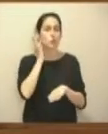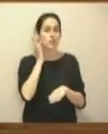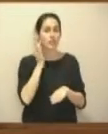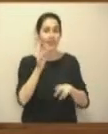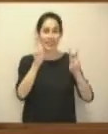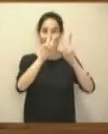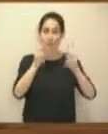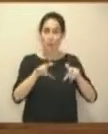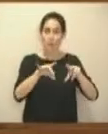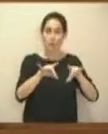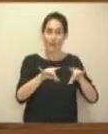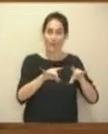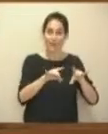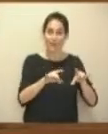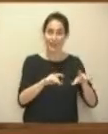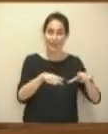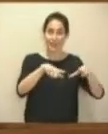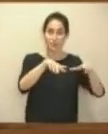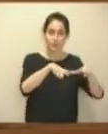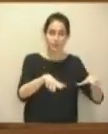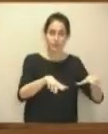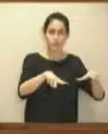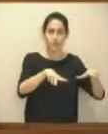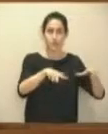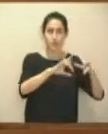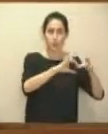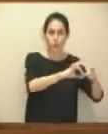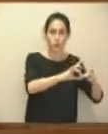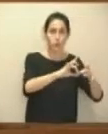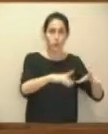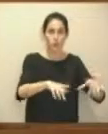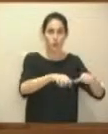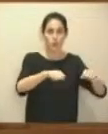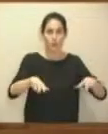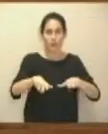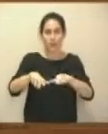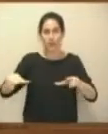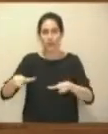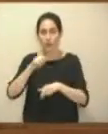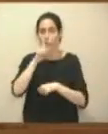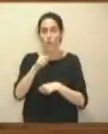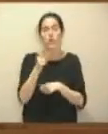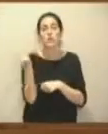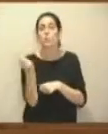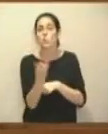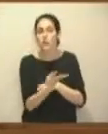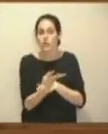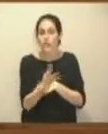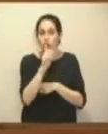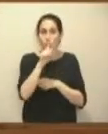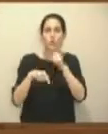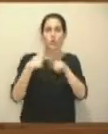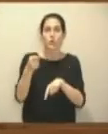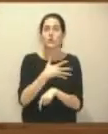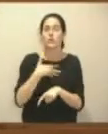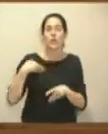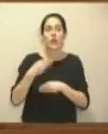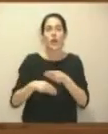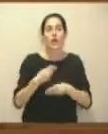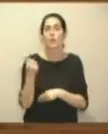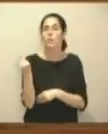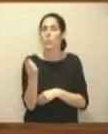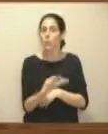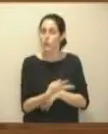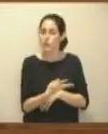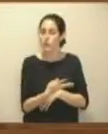concentraciones parcelarias en zonas forestales se han realizado durante el último año, cuántas tiene previsto para el próximo año y